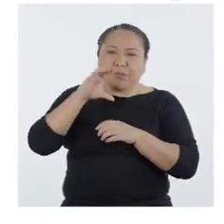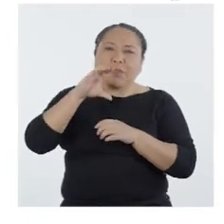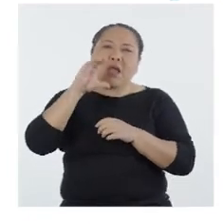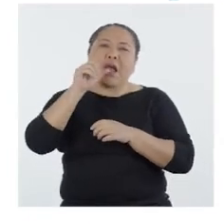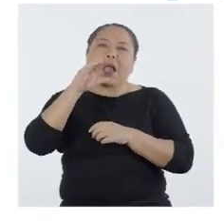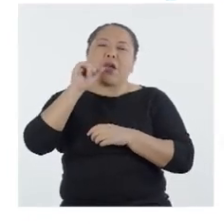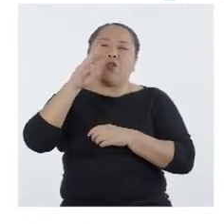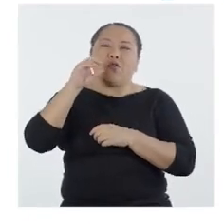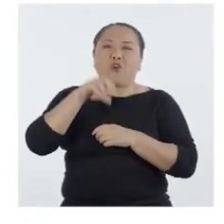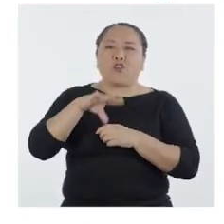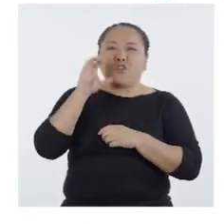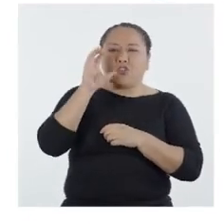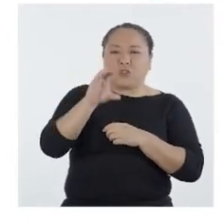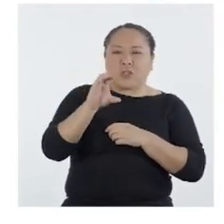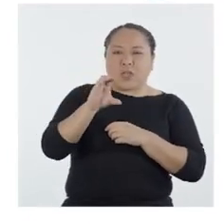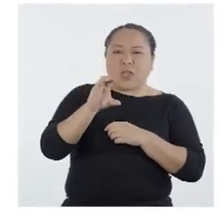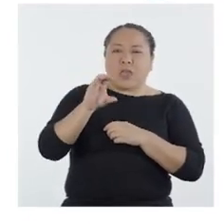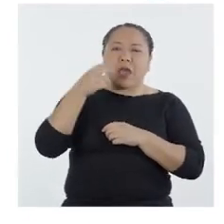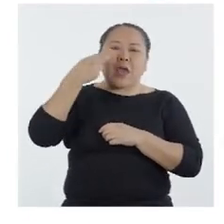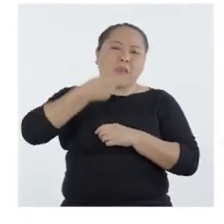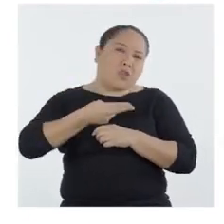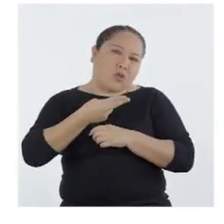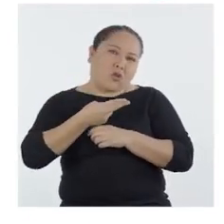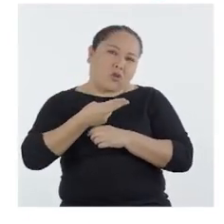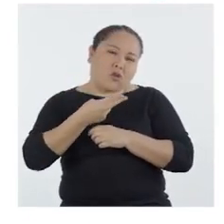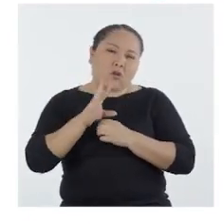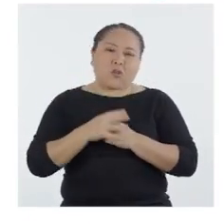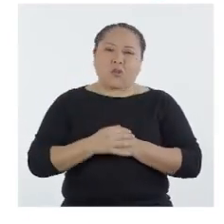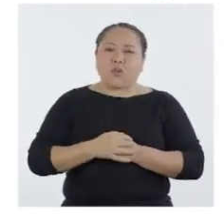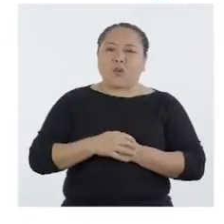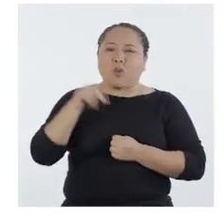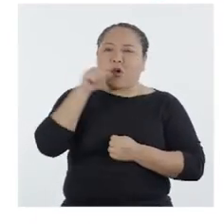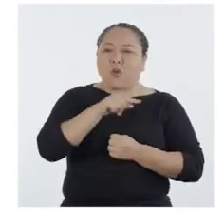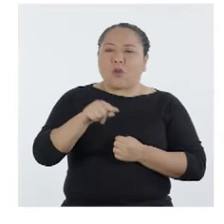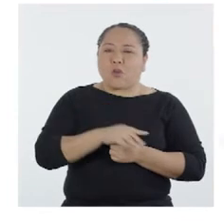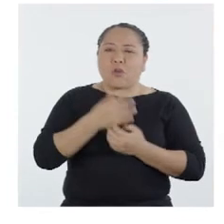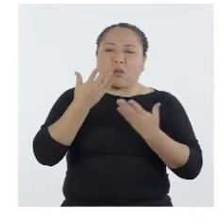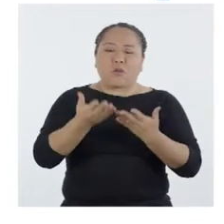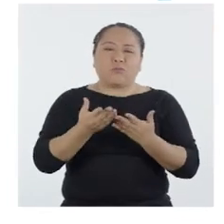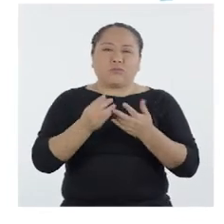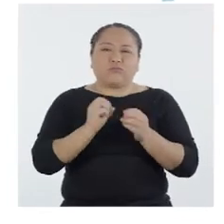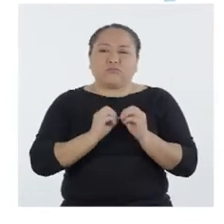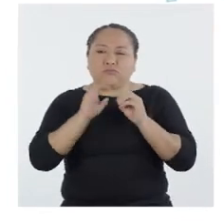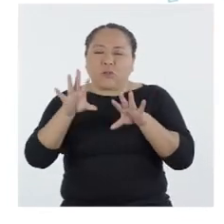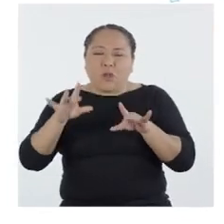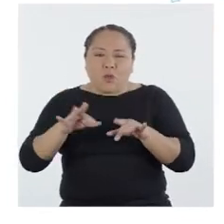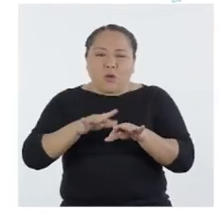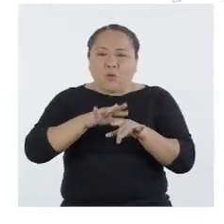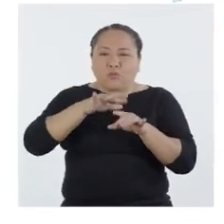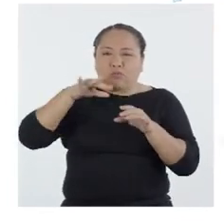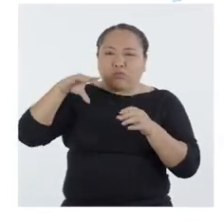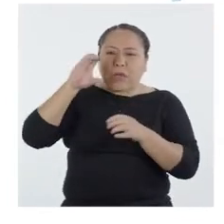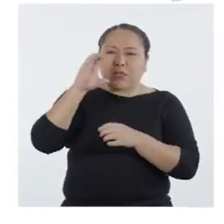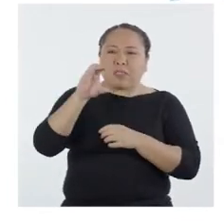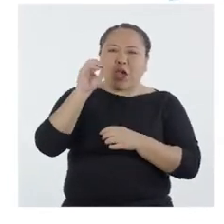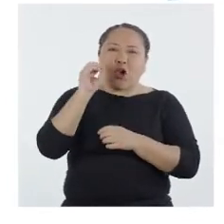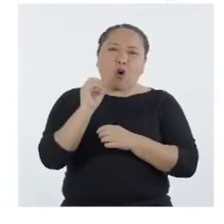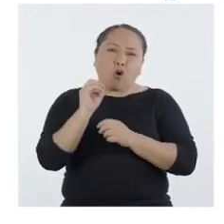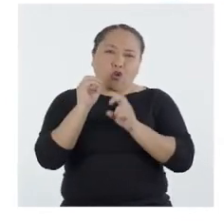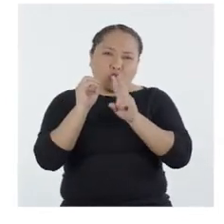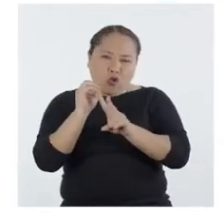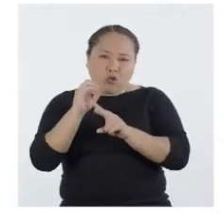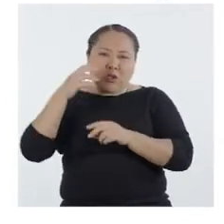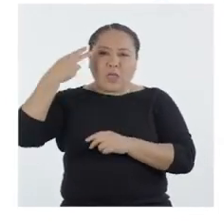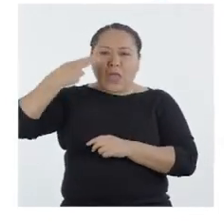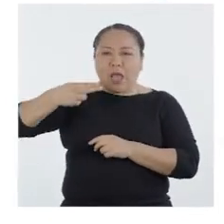carbono, C, e hidrógeno, H. Lo que da lugar al desprendimiento de CO2 y